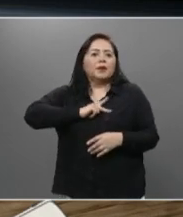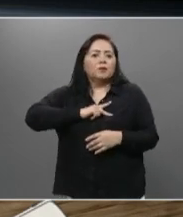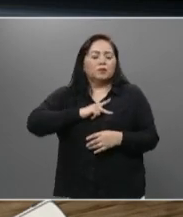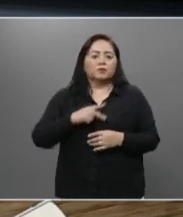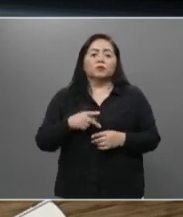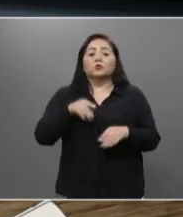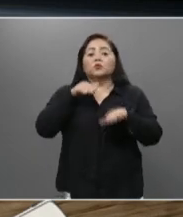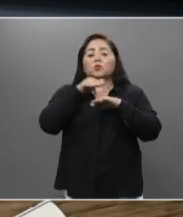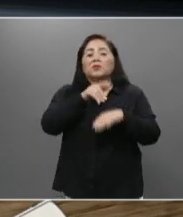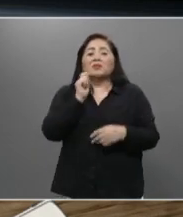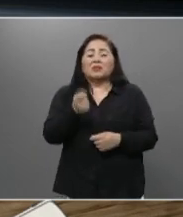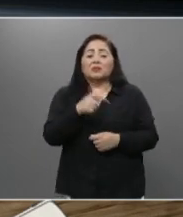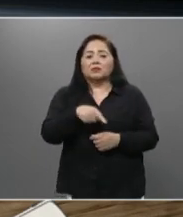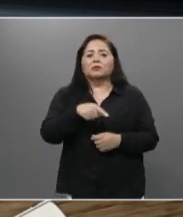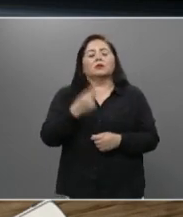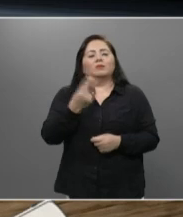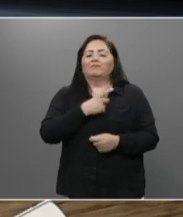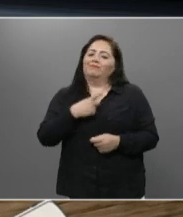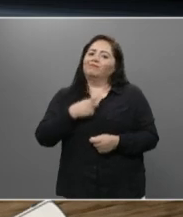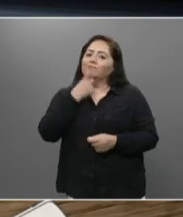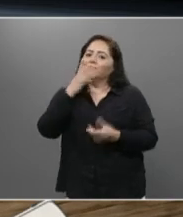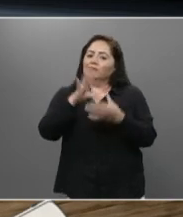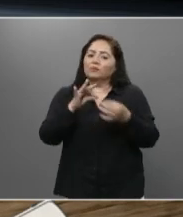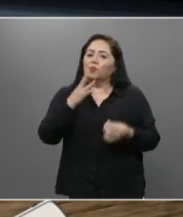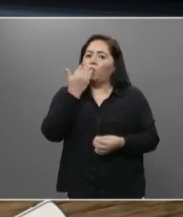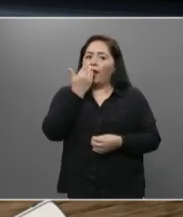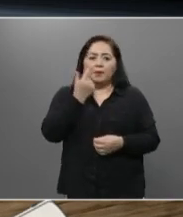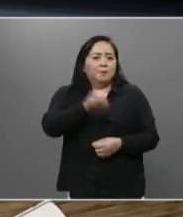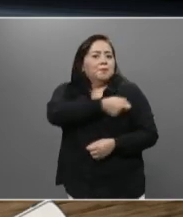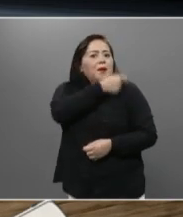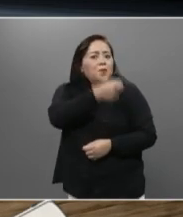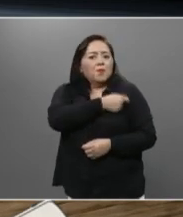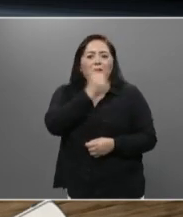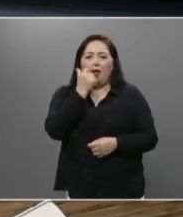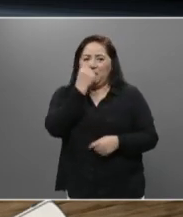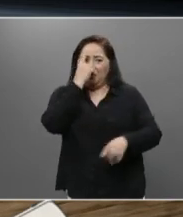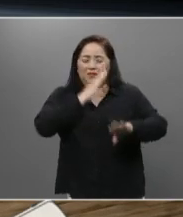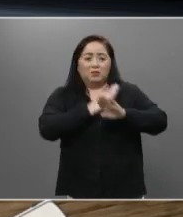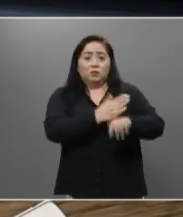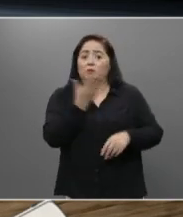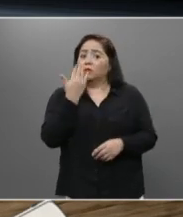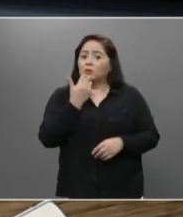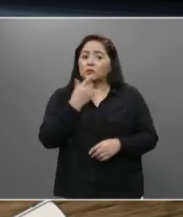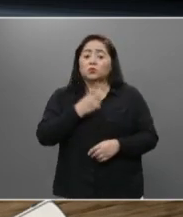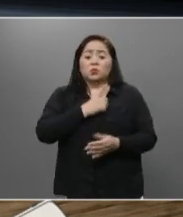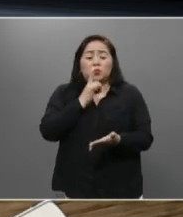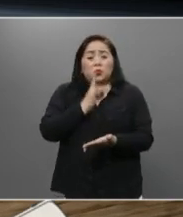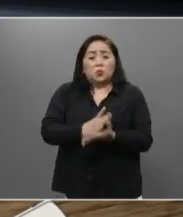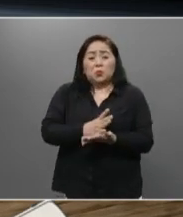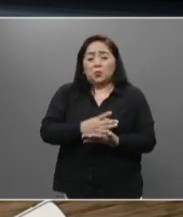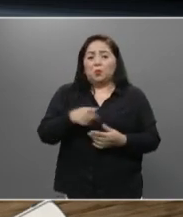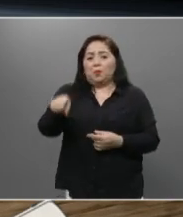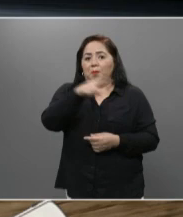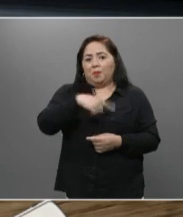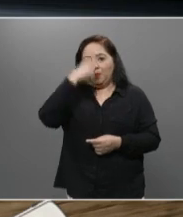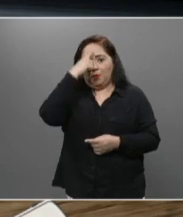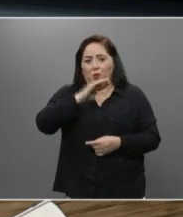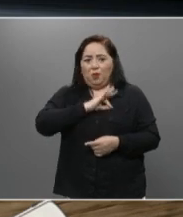sobre el que hay que insistir, no hay vacuna y la única manera de poderlo